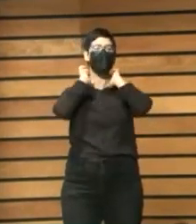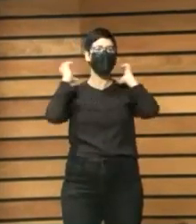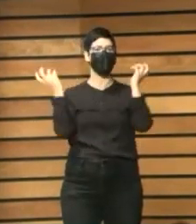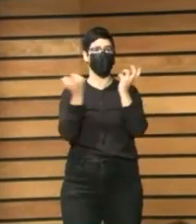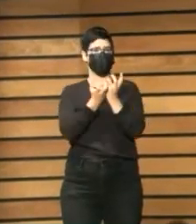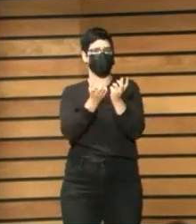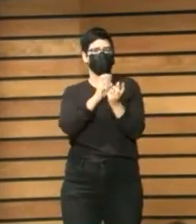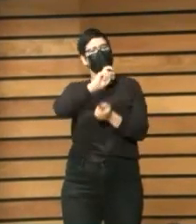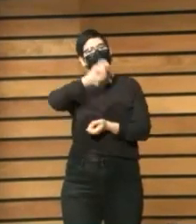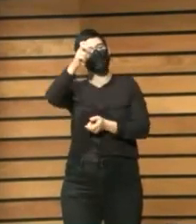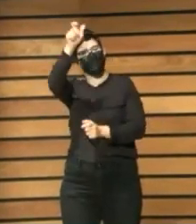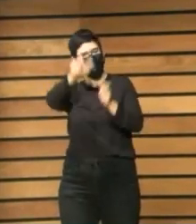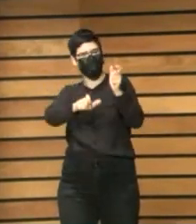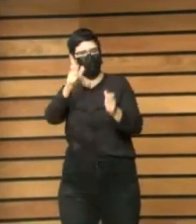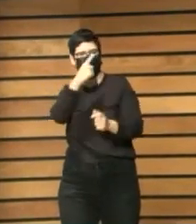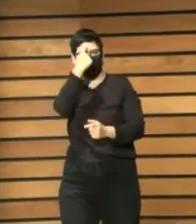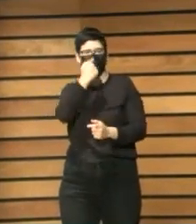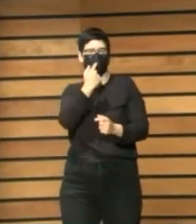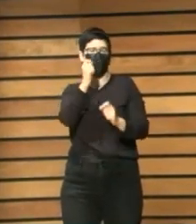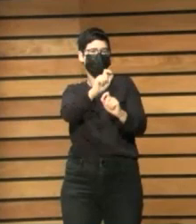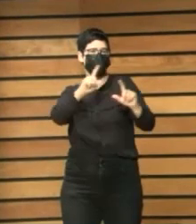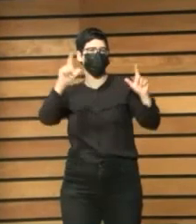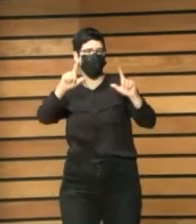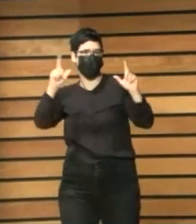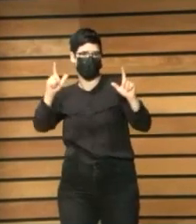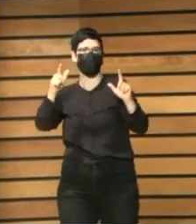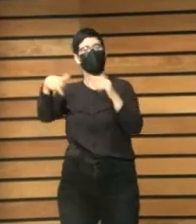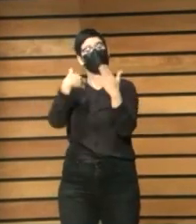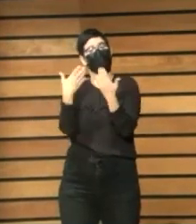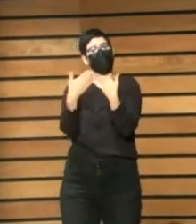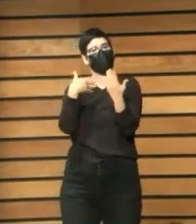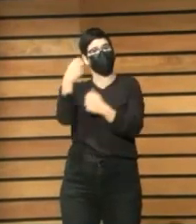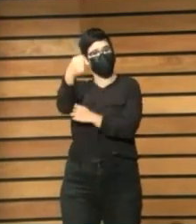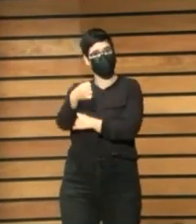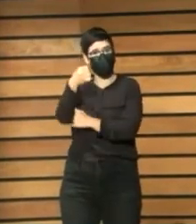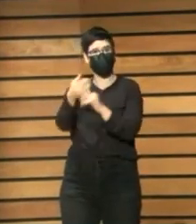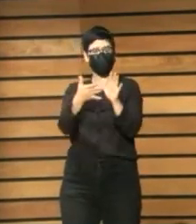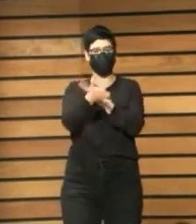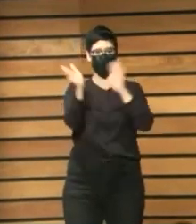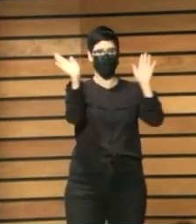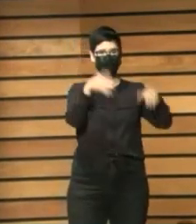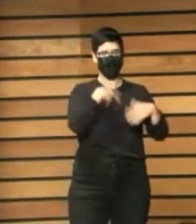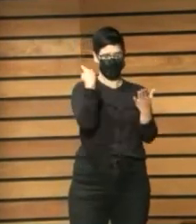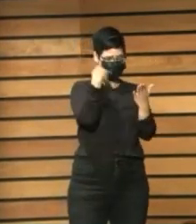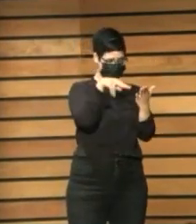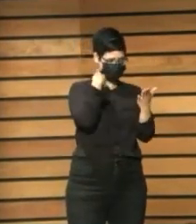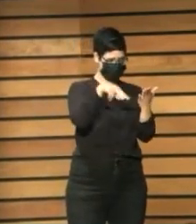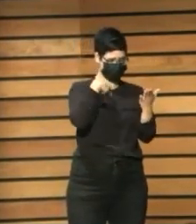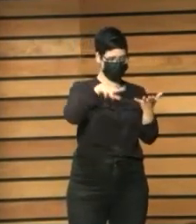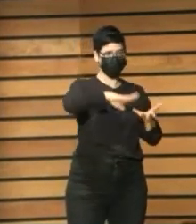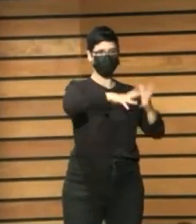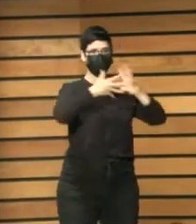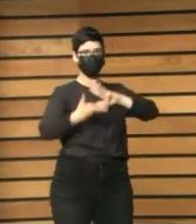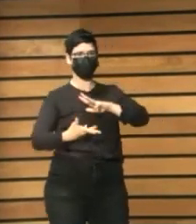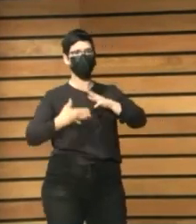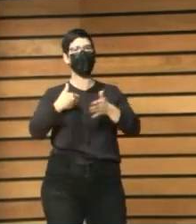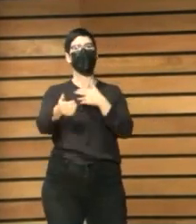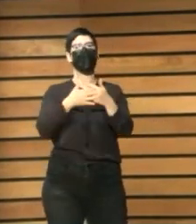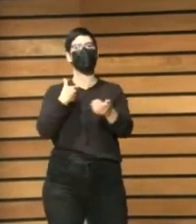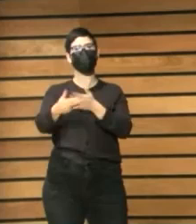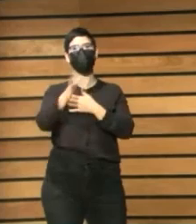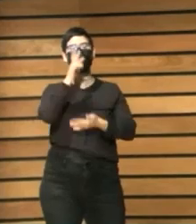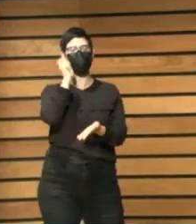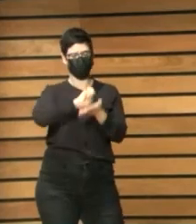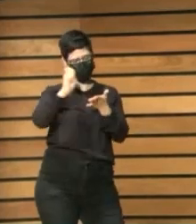Loblán, etc. De forma que el lector se transformaba en autor. Aquellos adolescentes de forma colaborativa